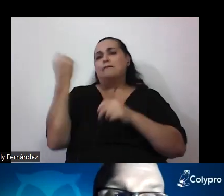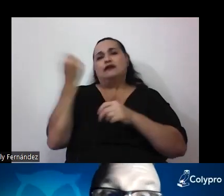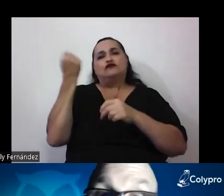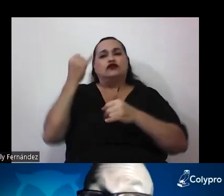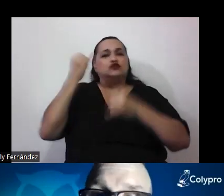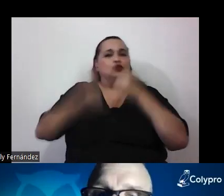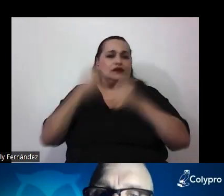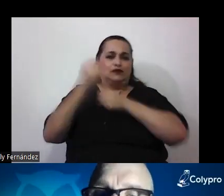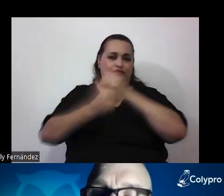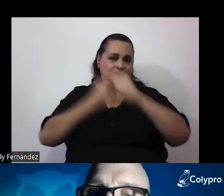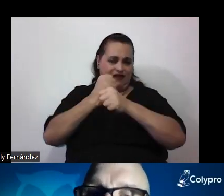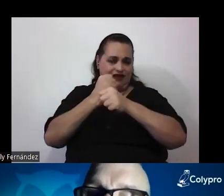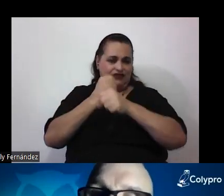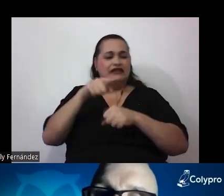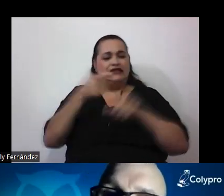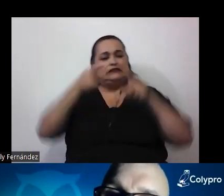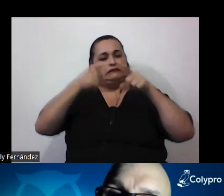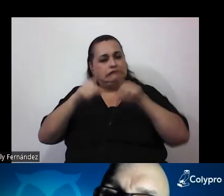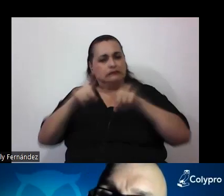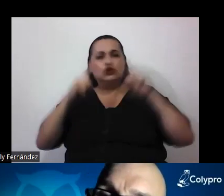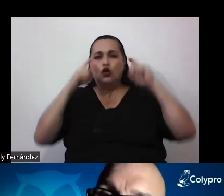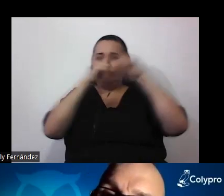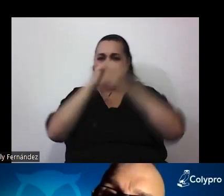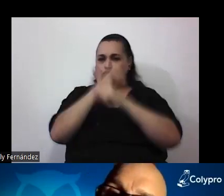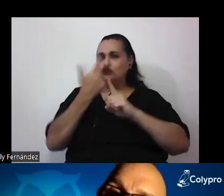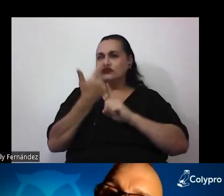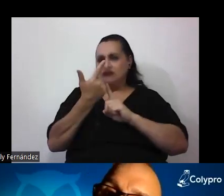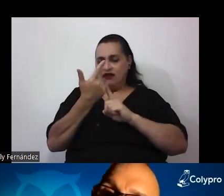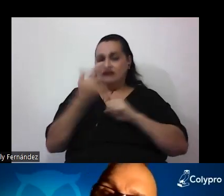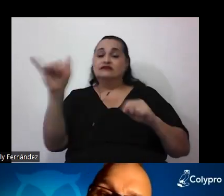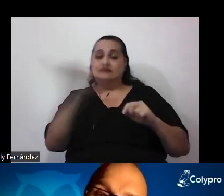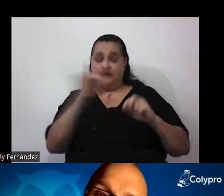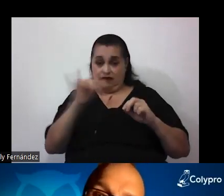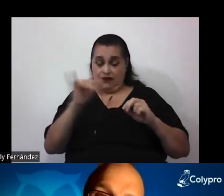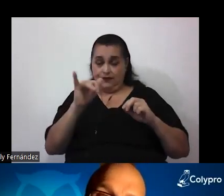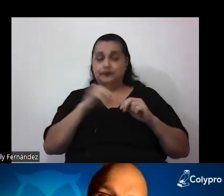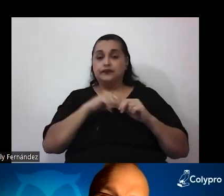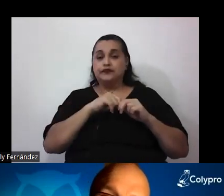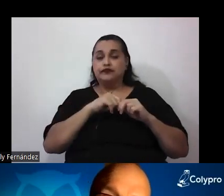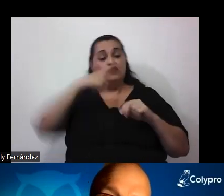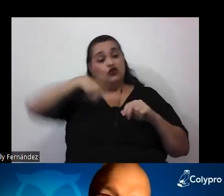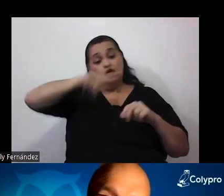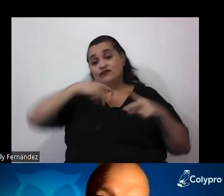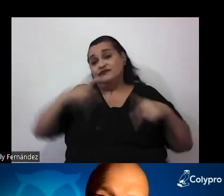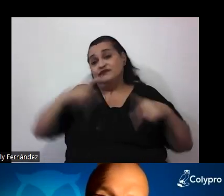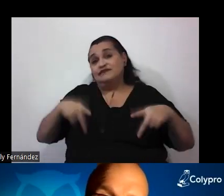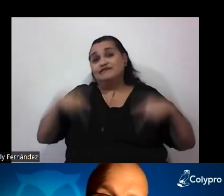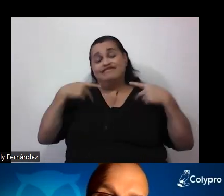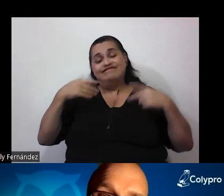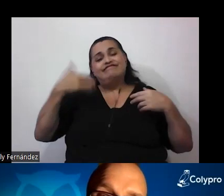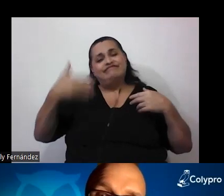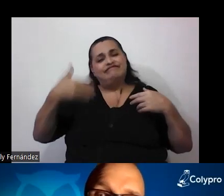inevitablemente conflictos sociales, también por el hecho de que nuestras vidas están cada vez más